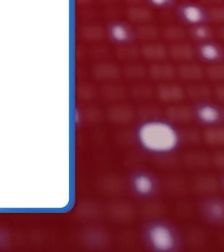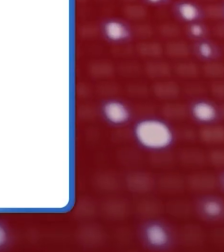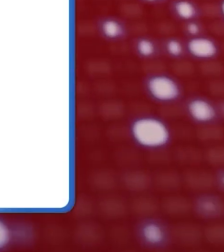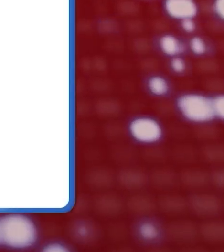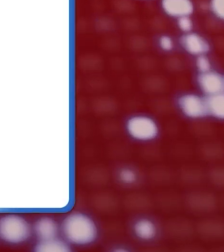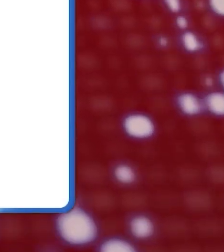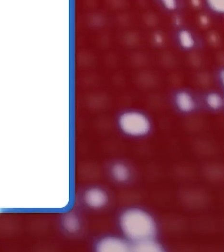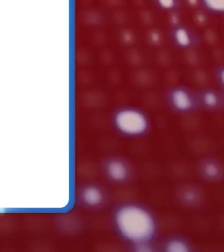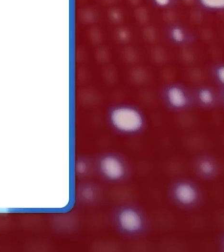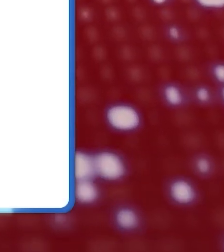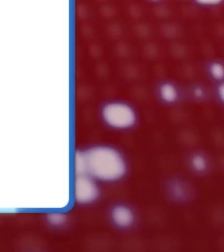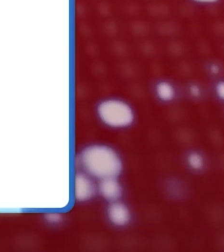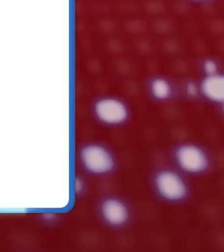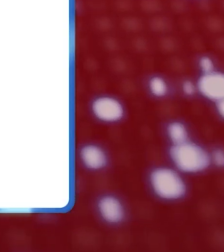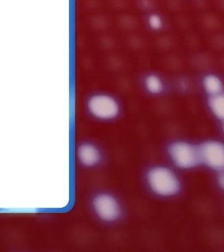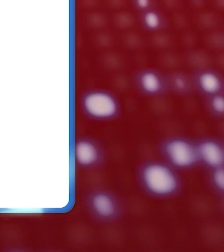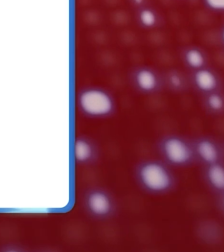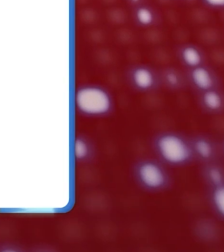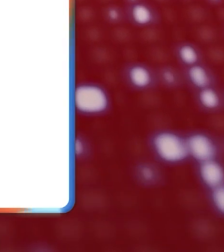Arcatel y